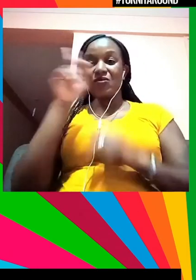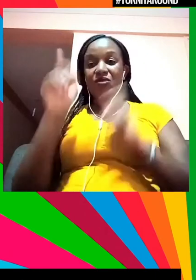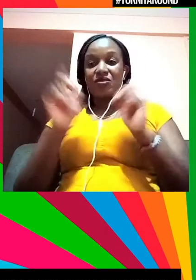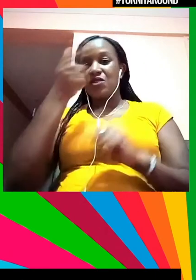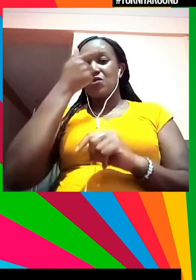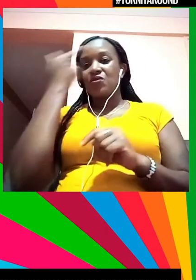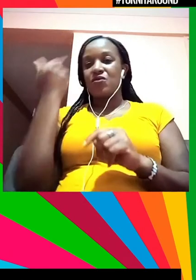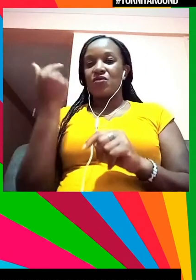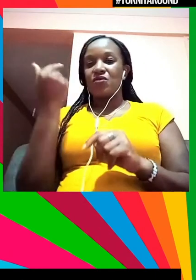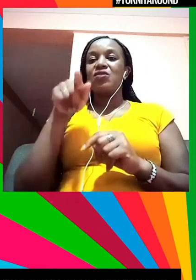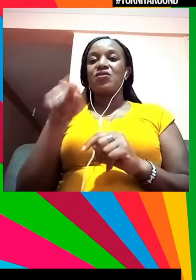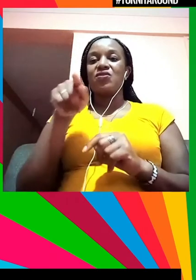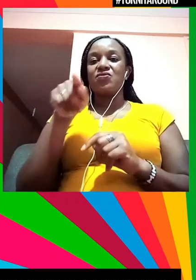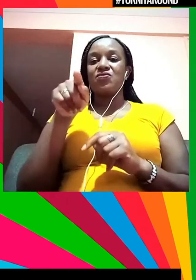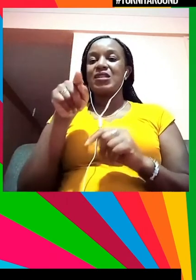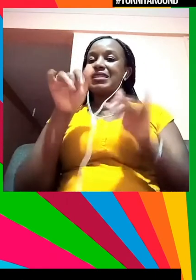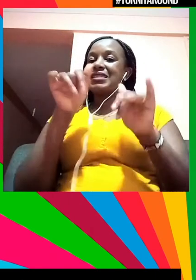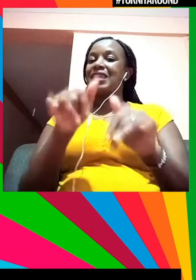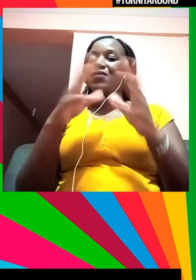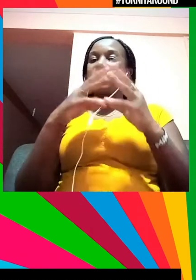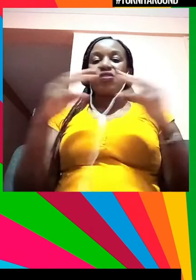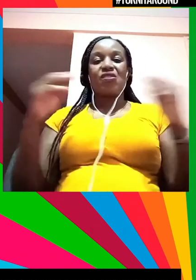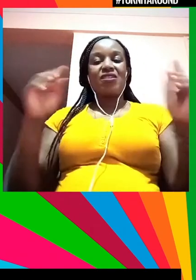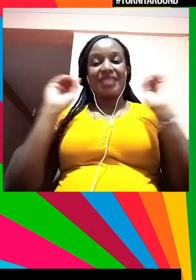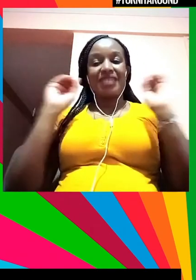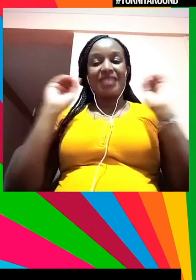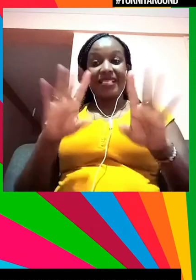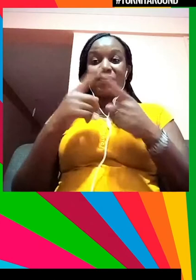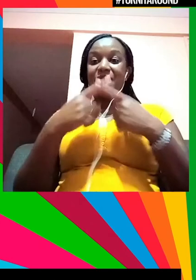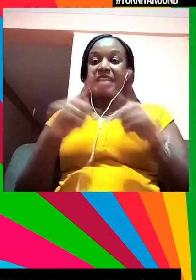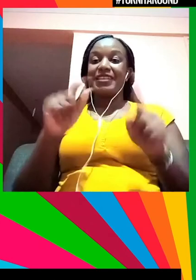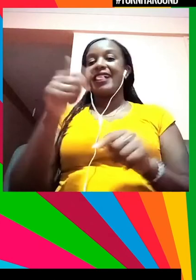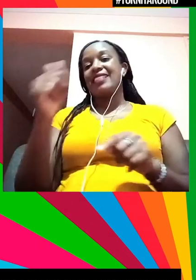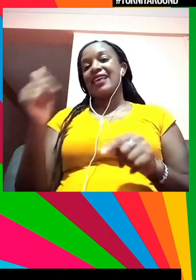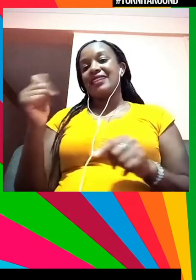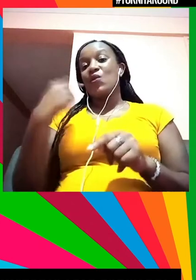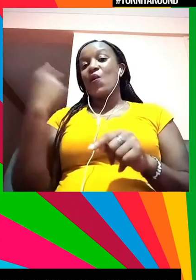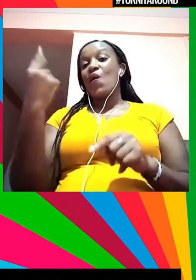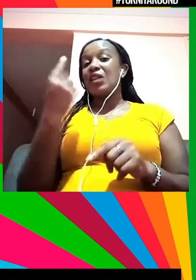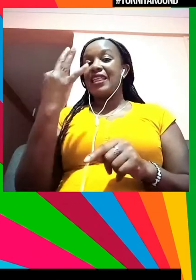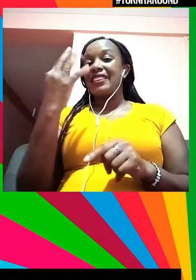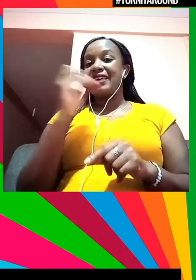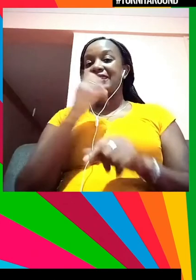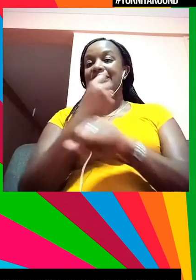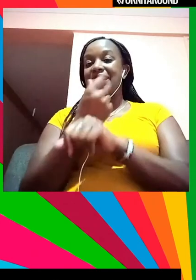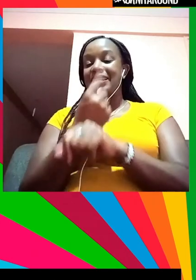mucho tiempo, quizás te dé más de 30 segundos, pero vas a ser el único que tiene ese tiempo adicional. Stefano Dueri,